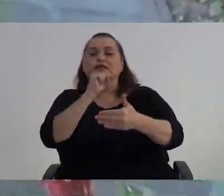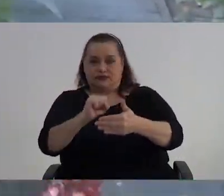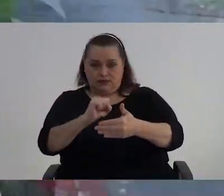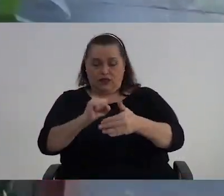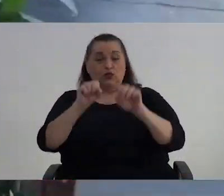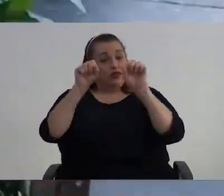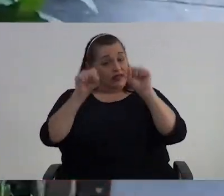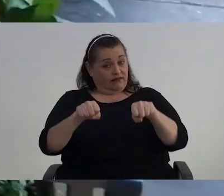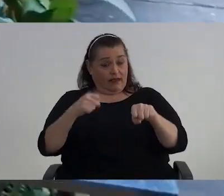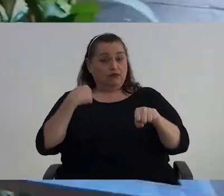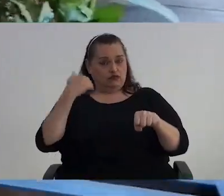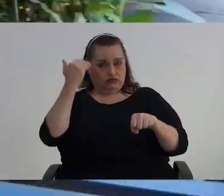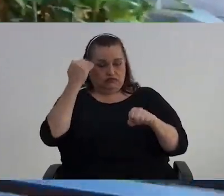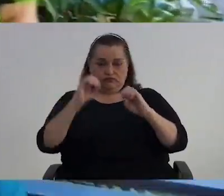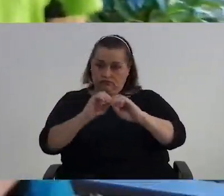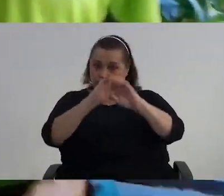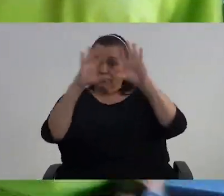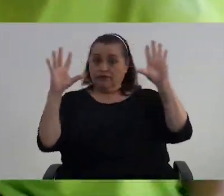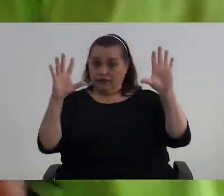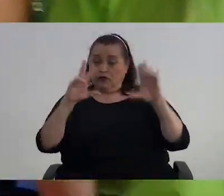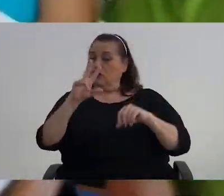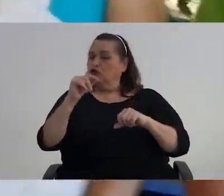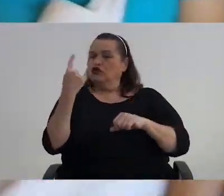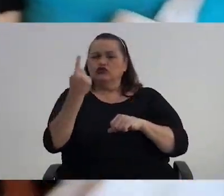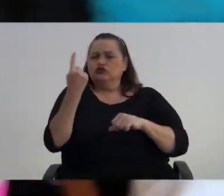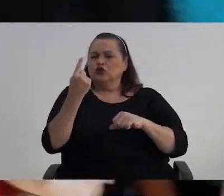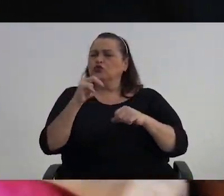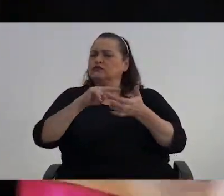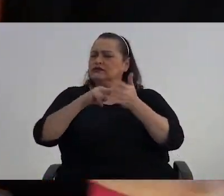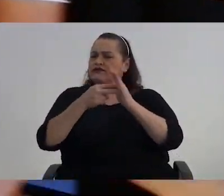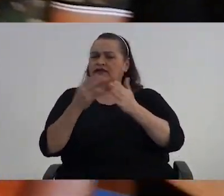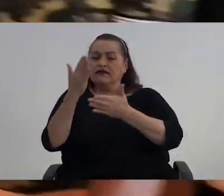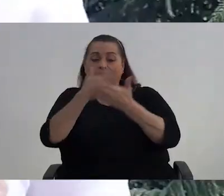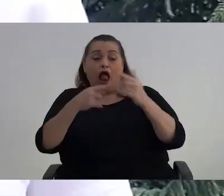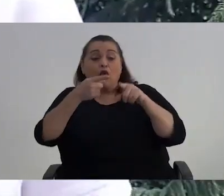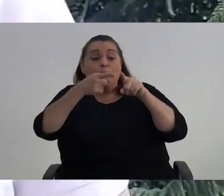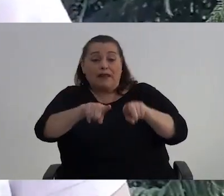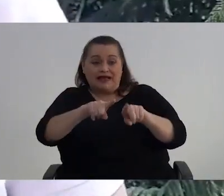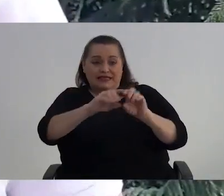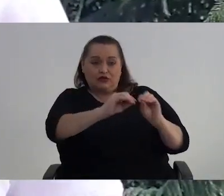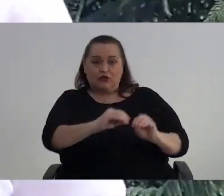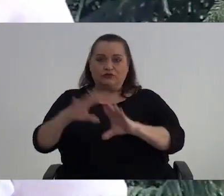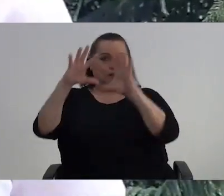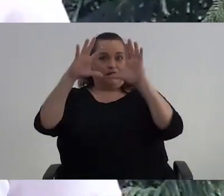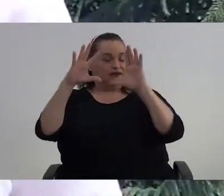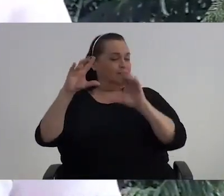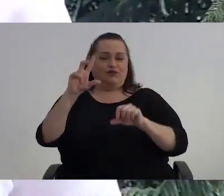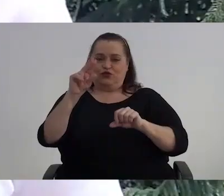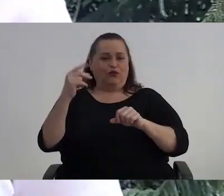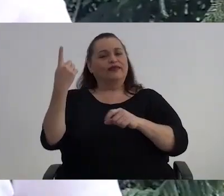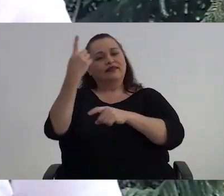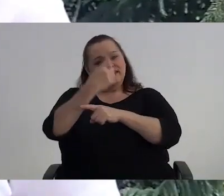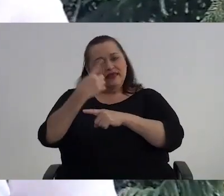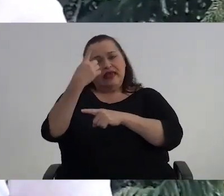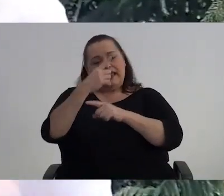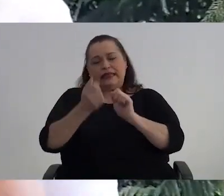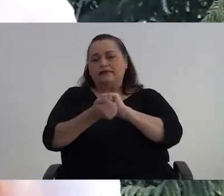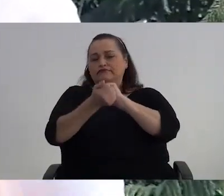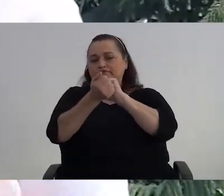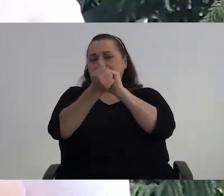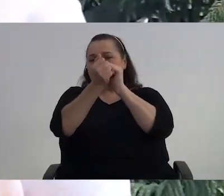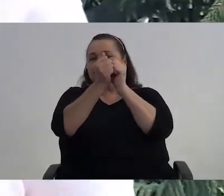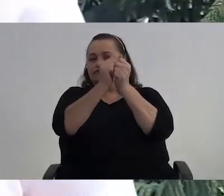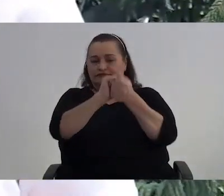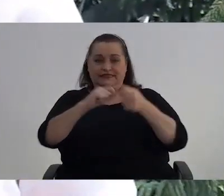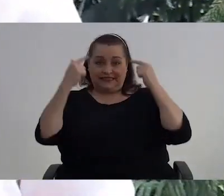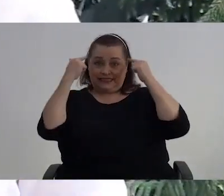tenemos Que tener muy claro Que no solo es algo Que sucede De la noche a la mañana Sino que día a día Debemos mantener Nuestro